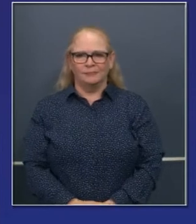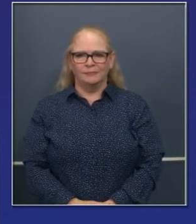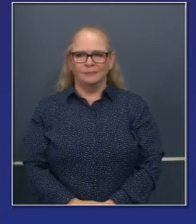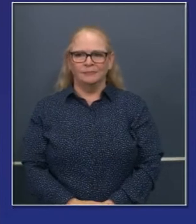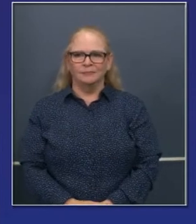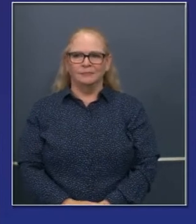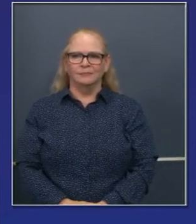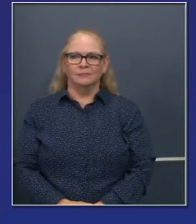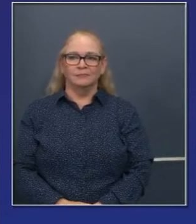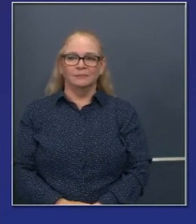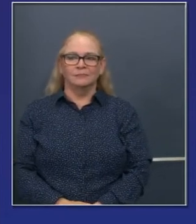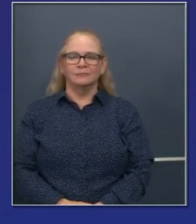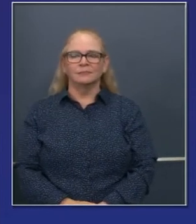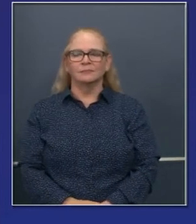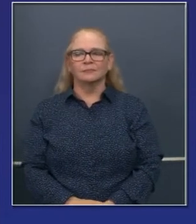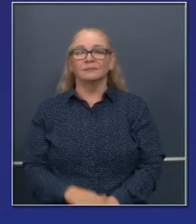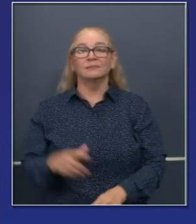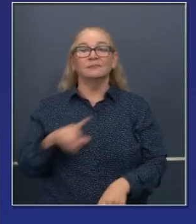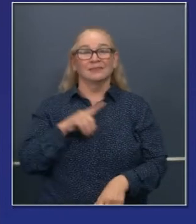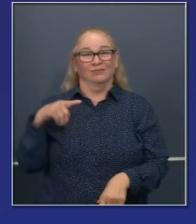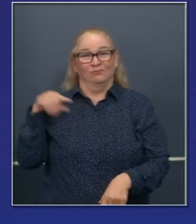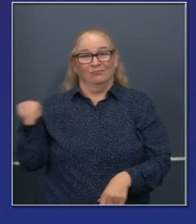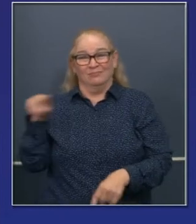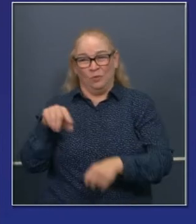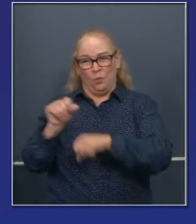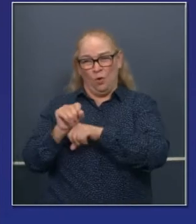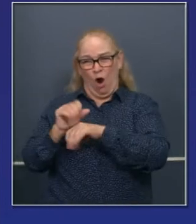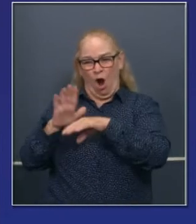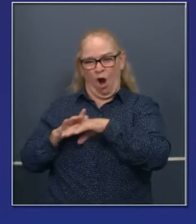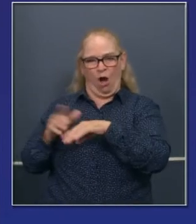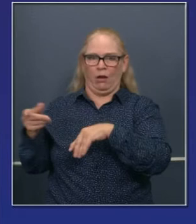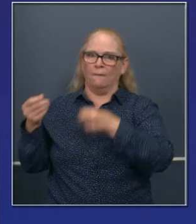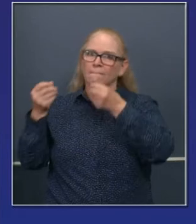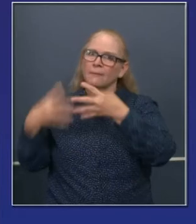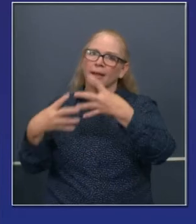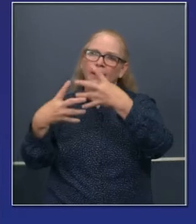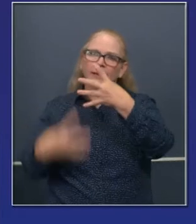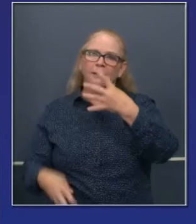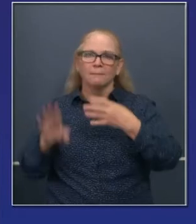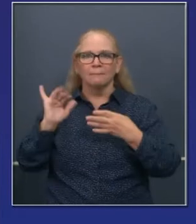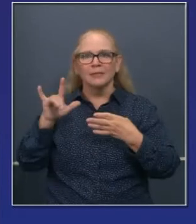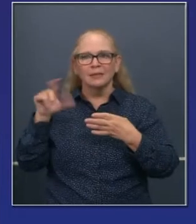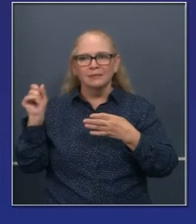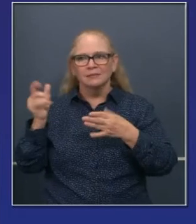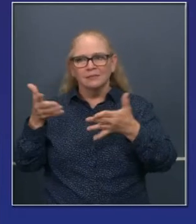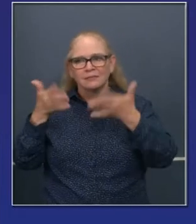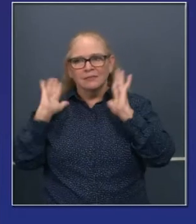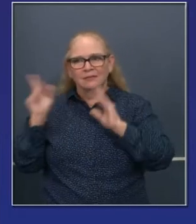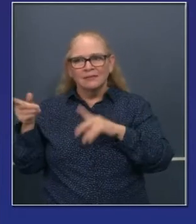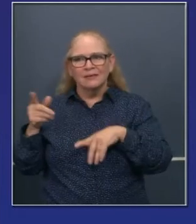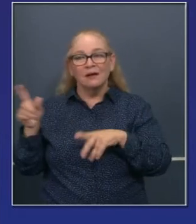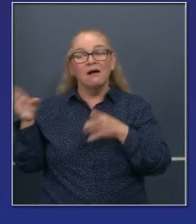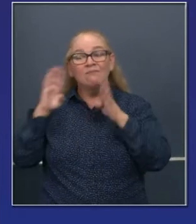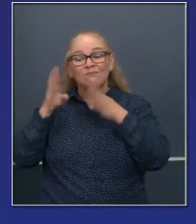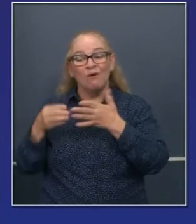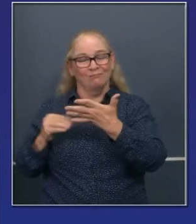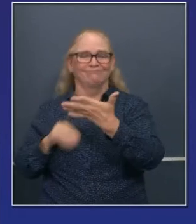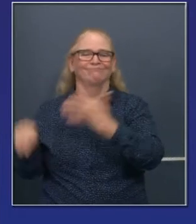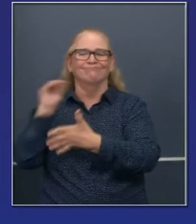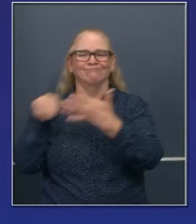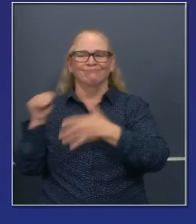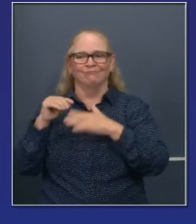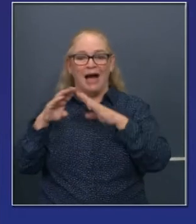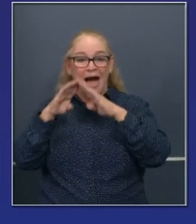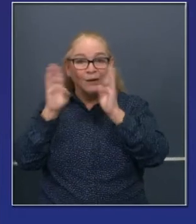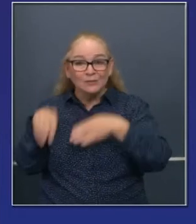propuestas de ley en la legislatura. El juez pro tempore tiene varias propuestas de ley que definitivamente